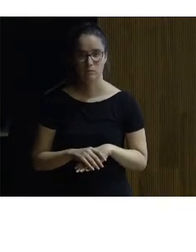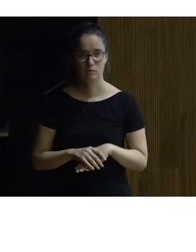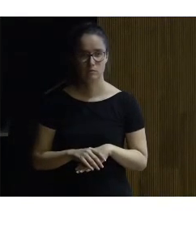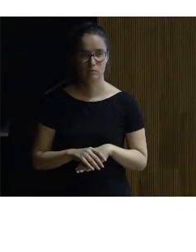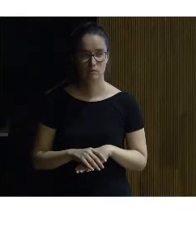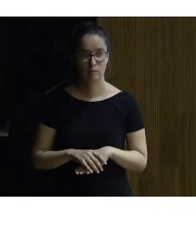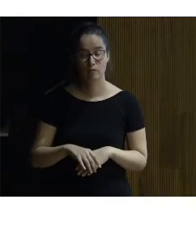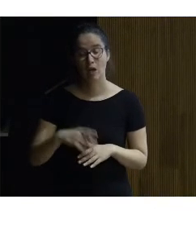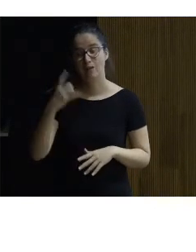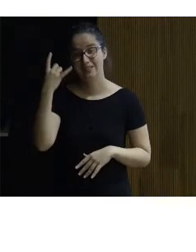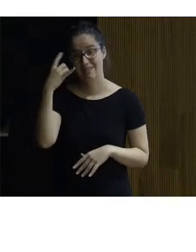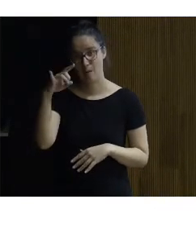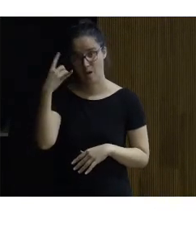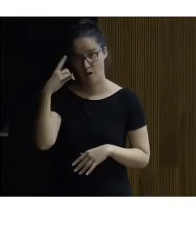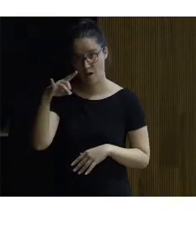voy a Salamanca